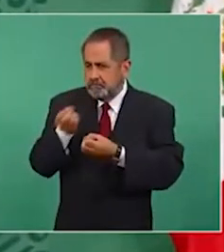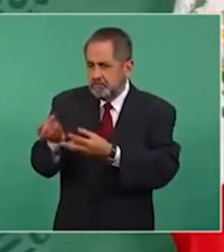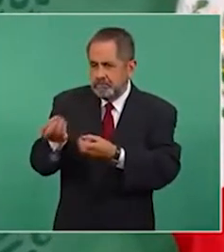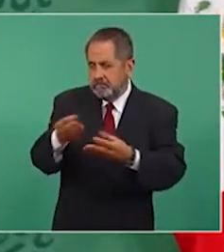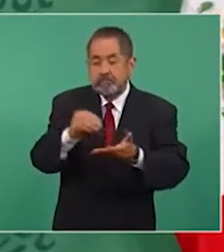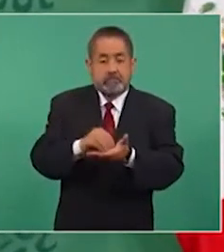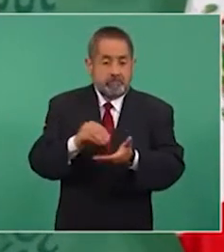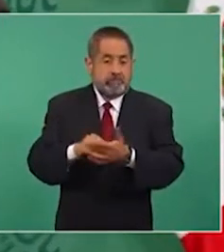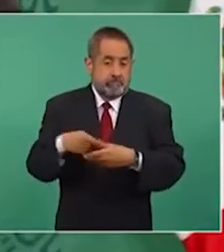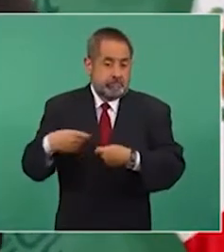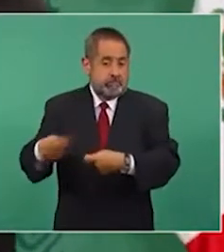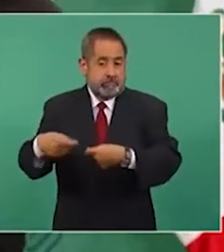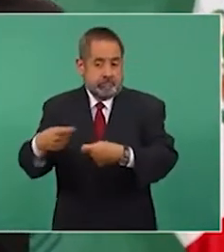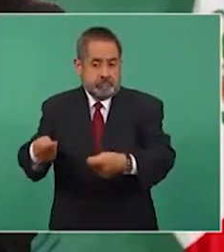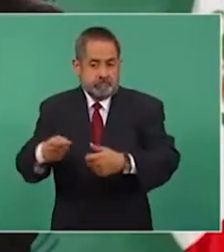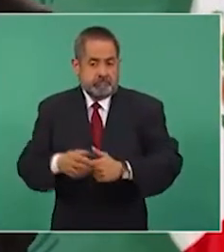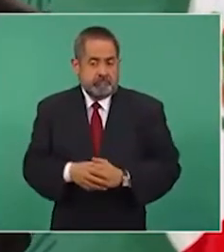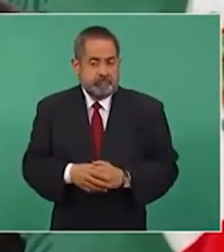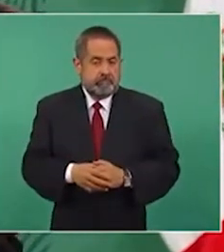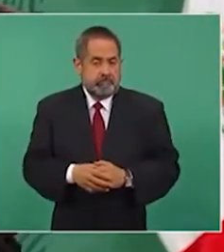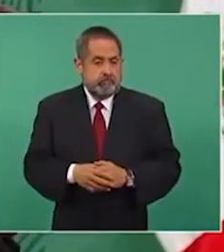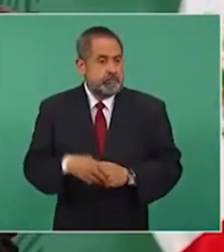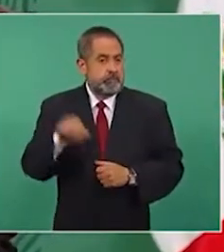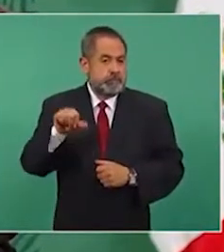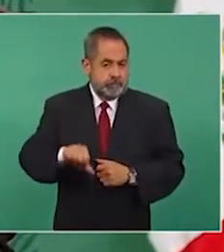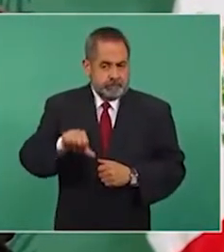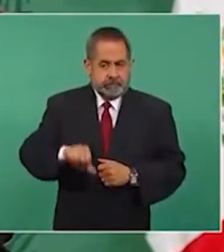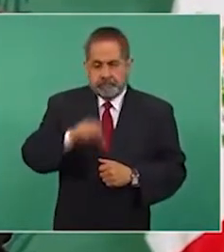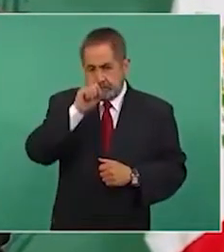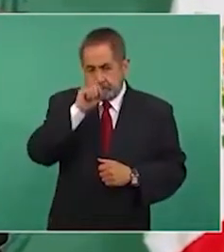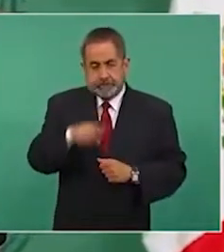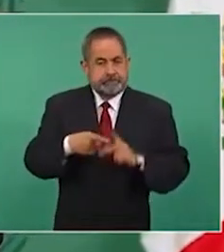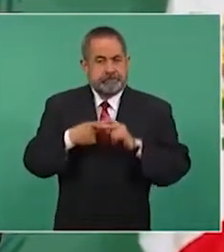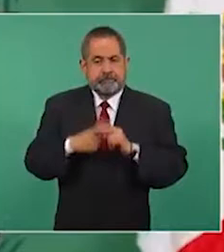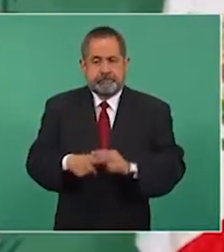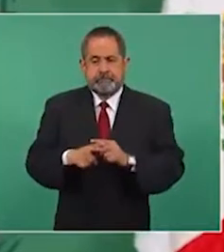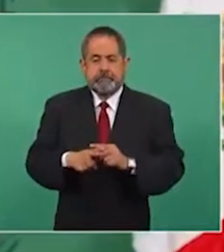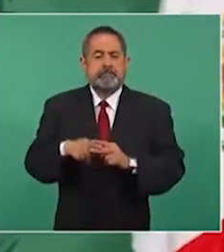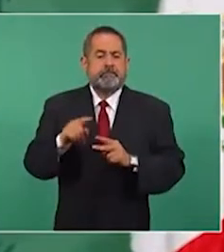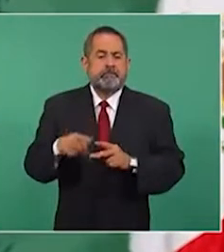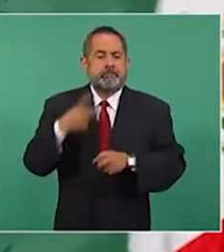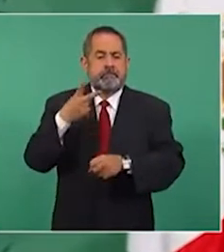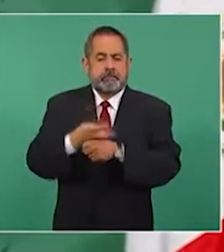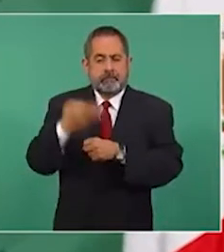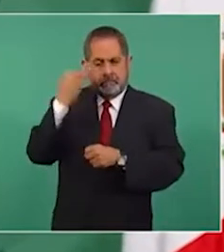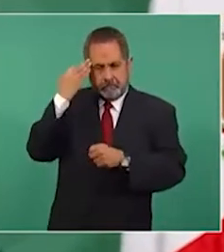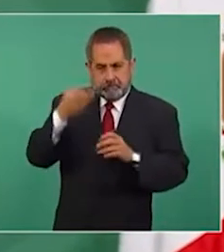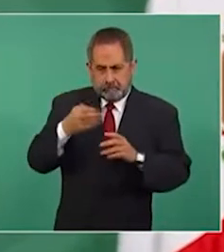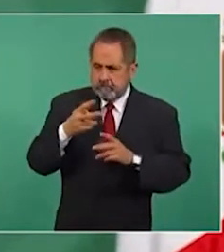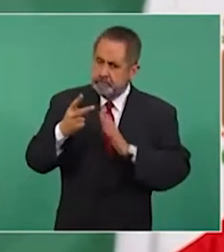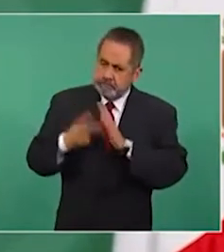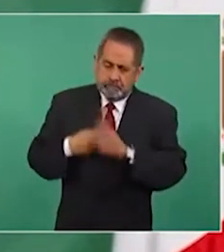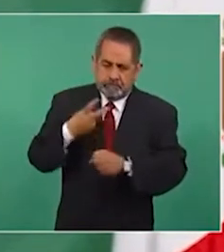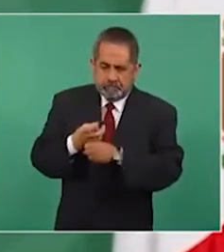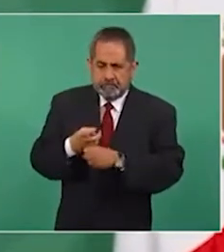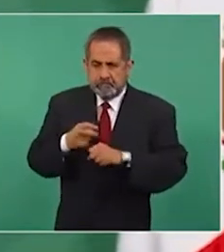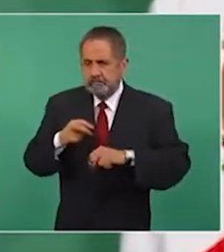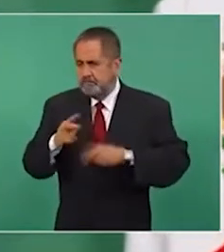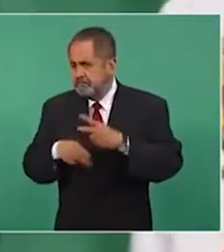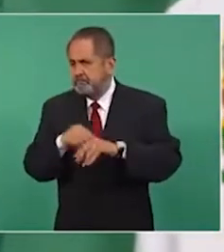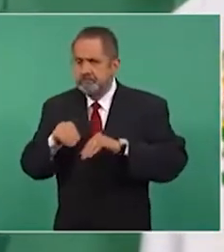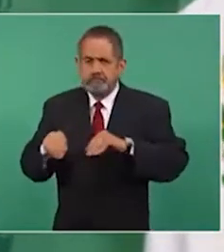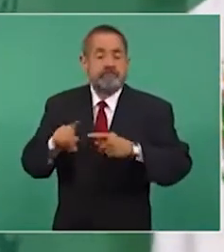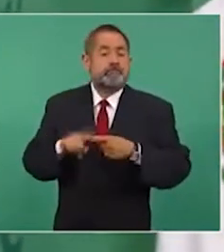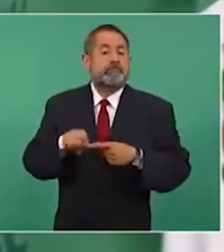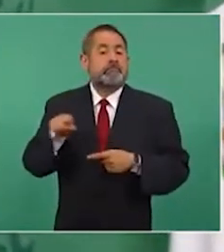Hoy mismo inicia una segunda etapa, tanto la